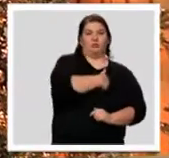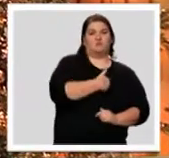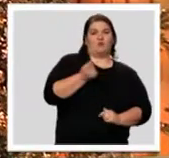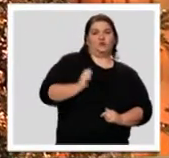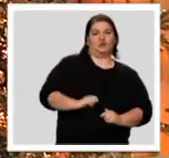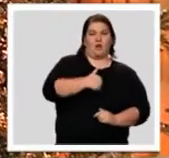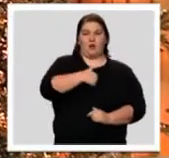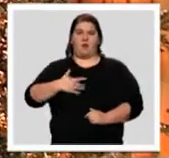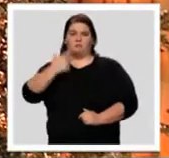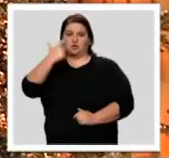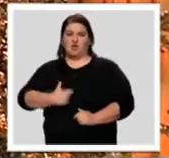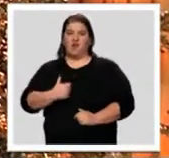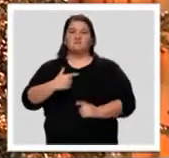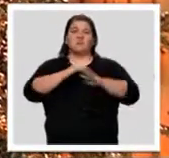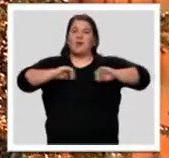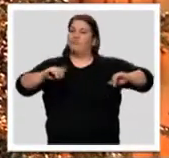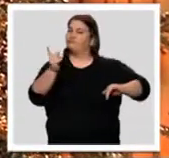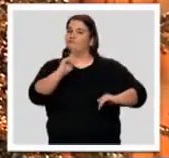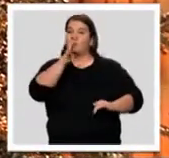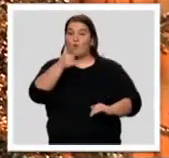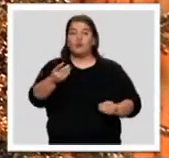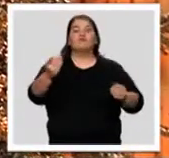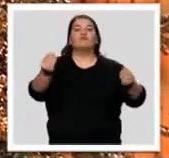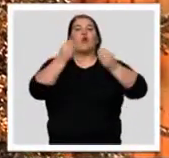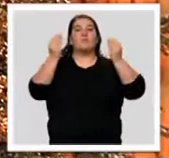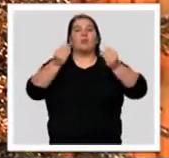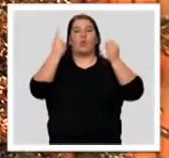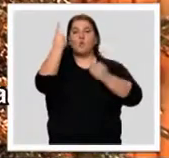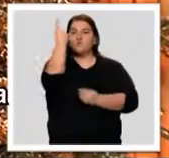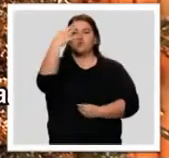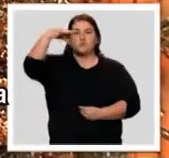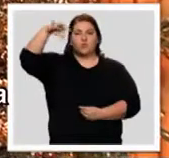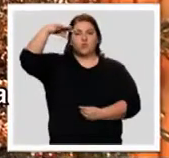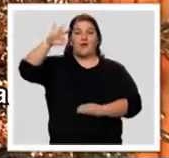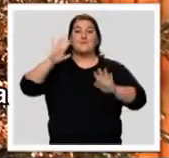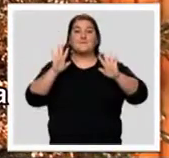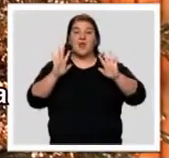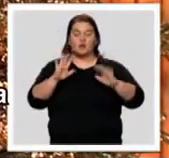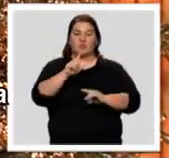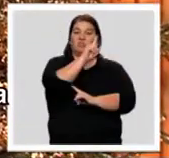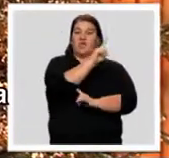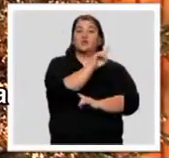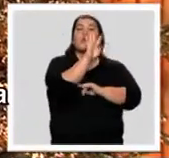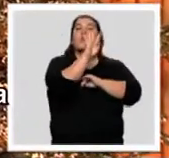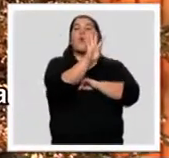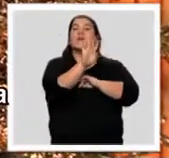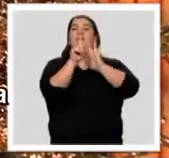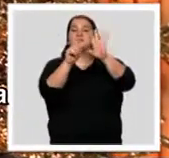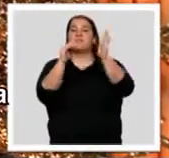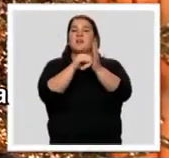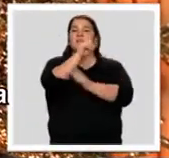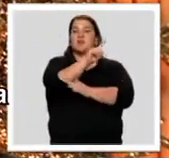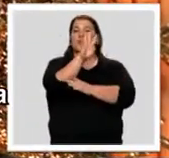profesional y otra personal, porque la educación es siempre una. Y sin embargo, de las 146